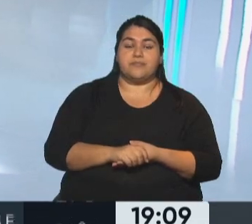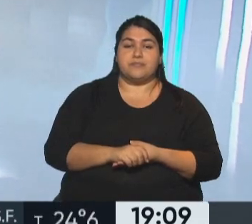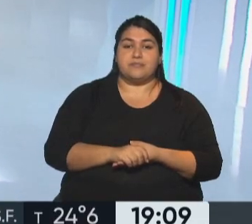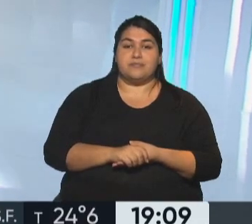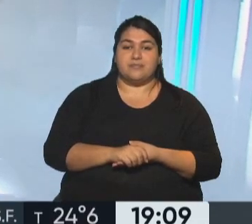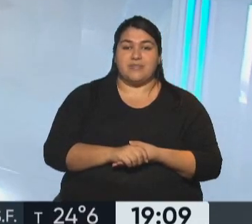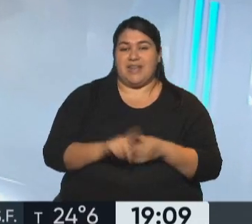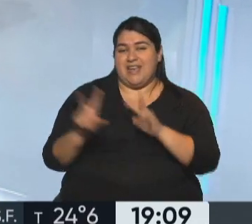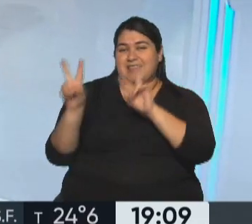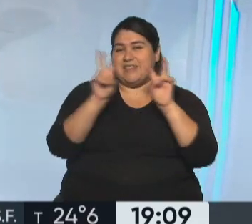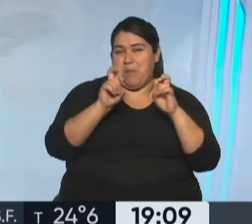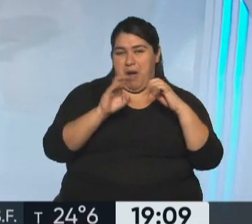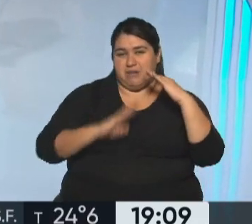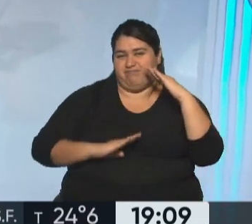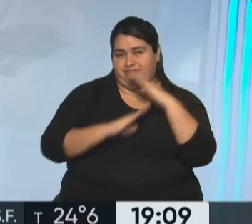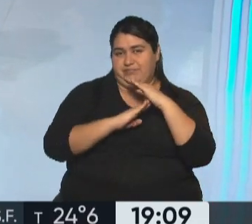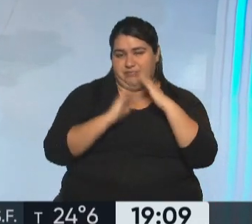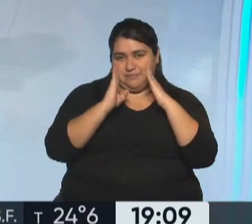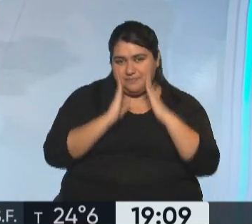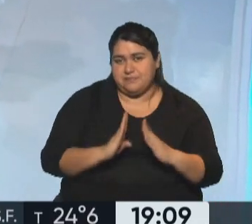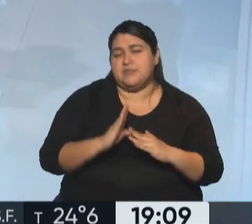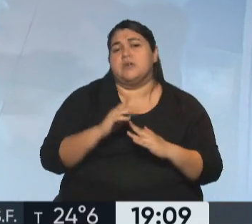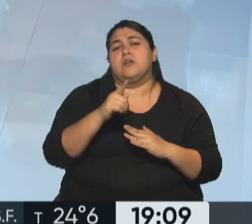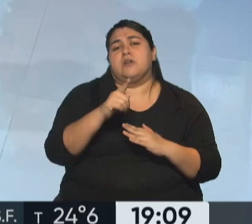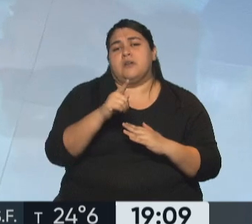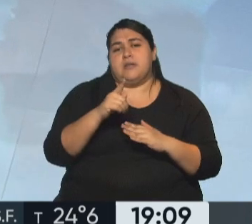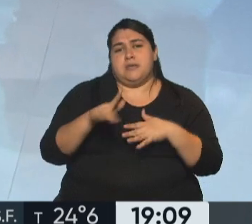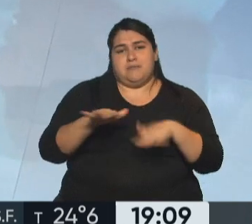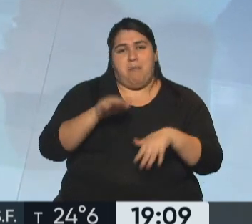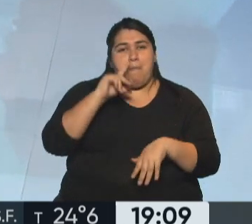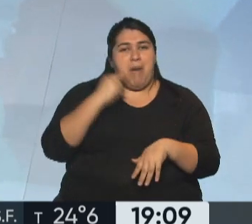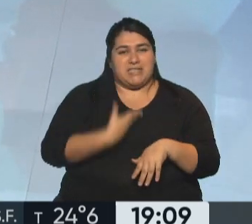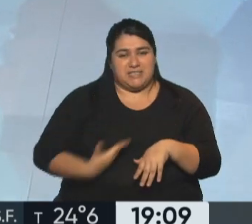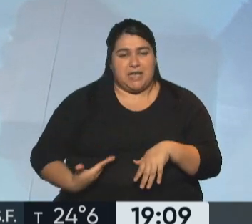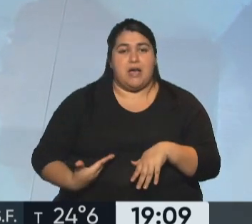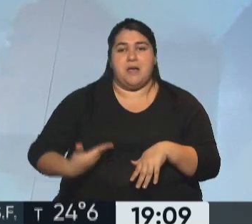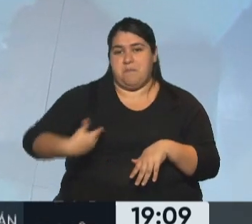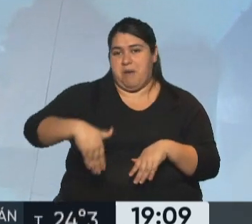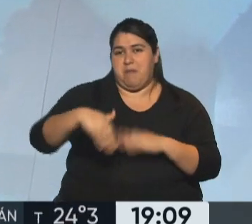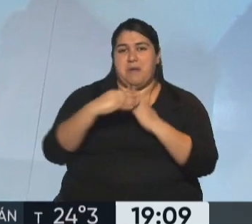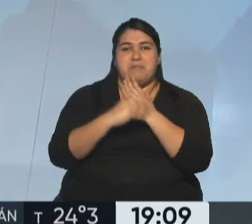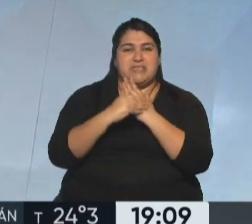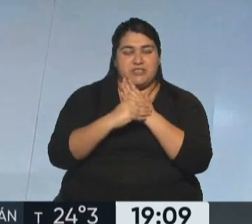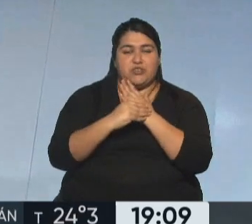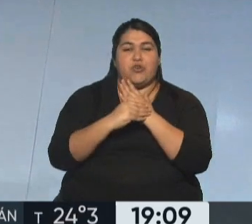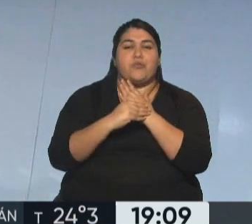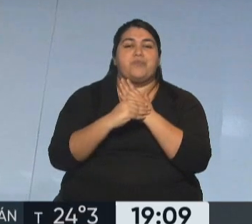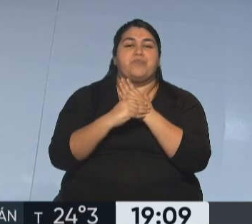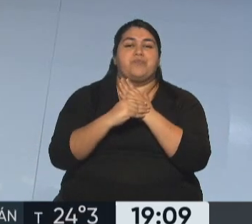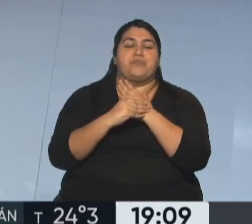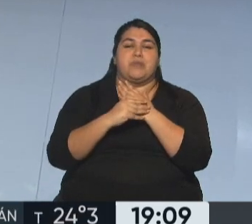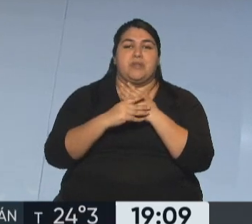Y volvemos al tema central, que es por supuesto la agenda de Sergio Massa, que va a asumir como ministro, como decíamos, el miércoles por la mañana.